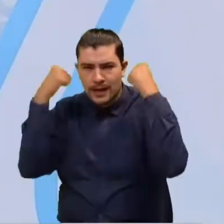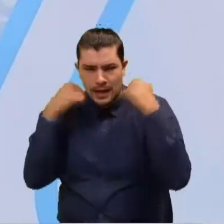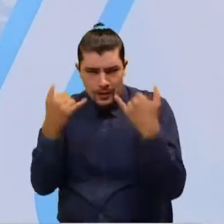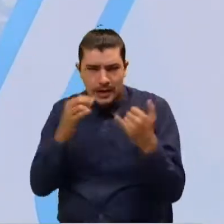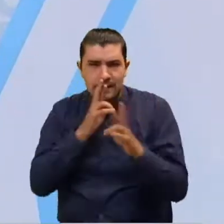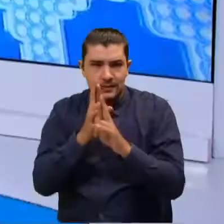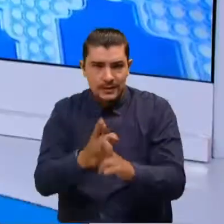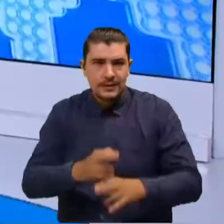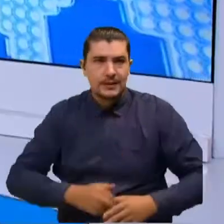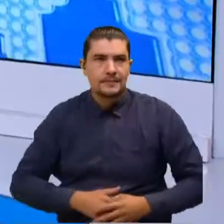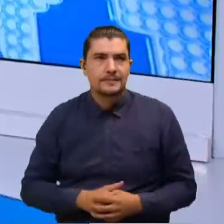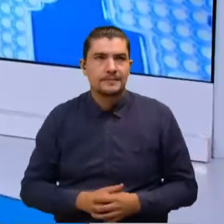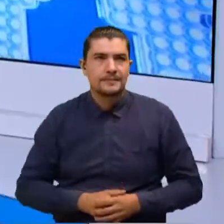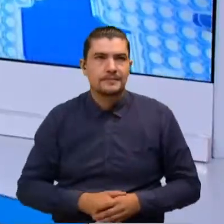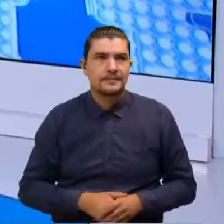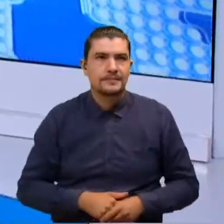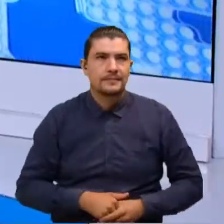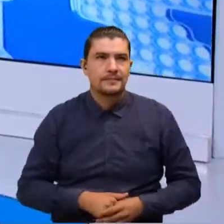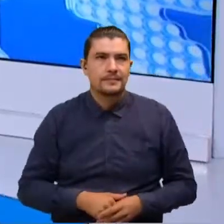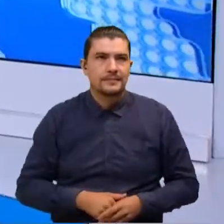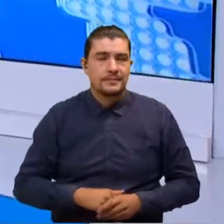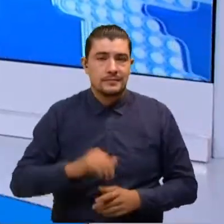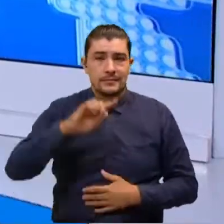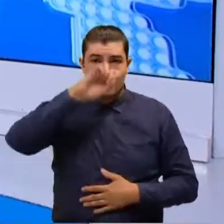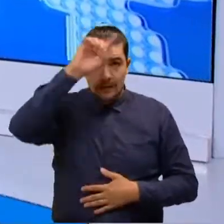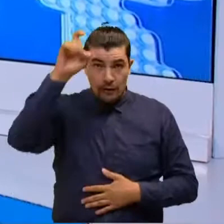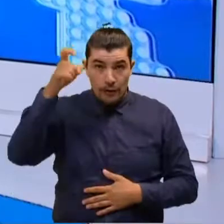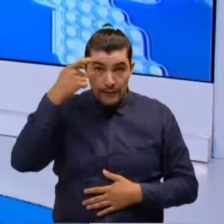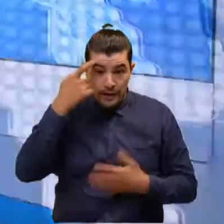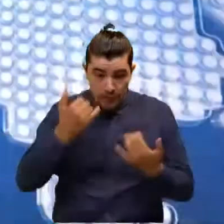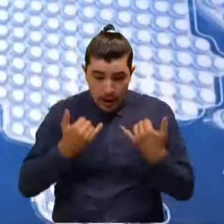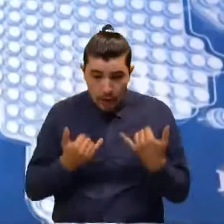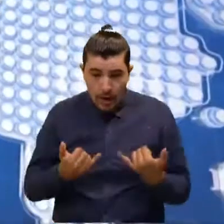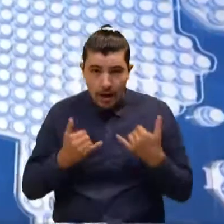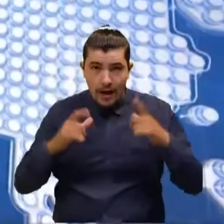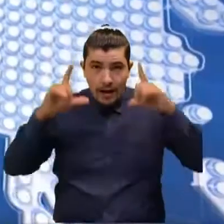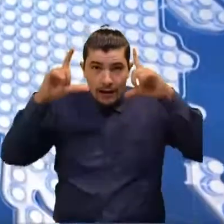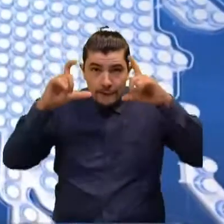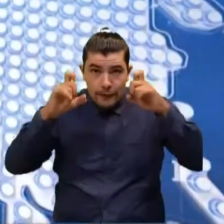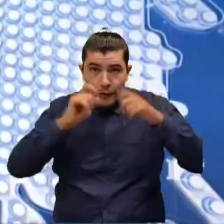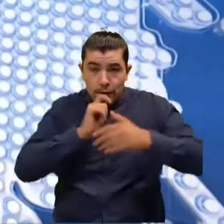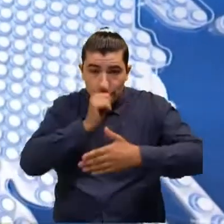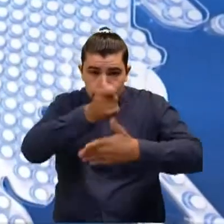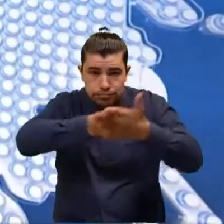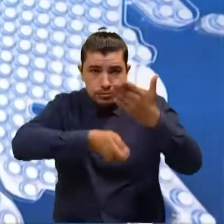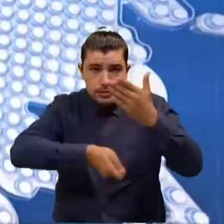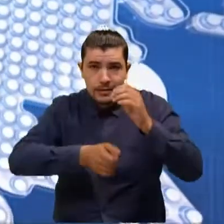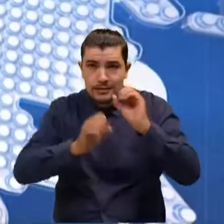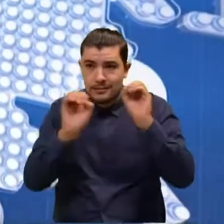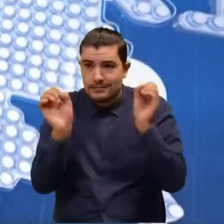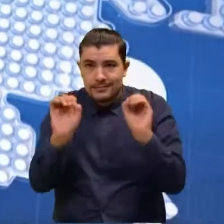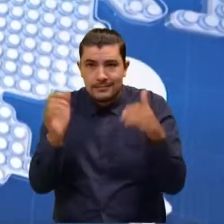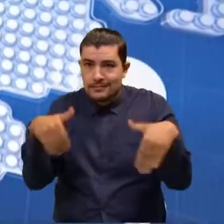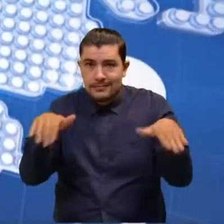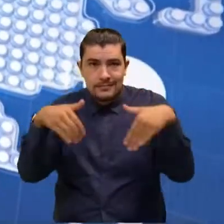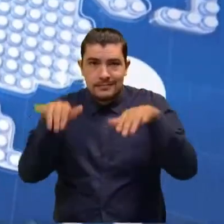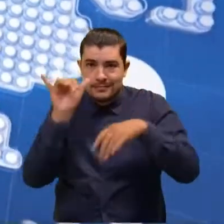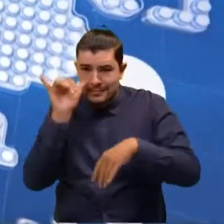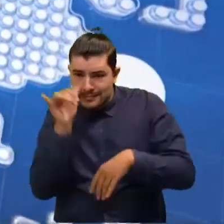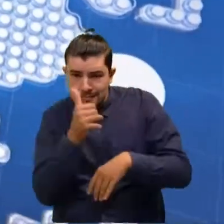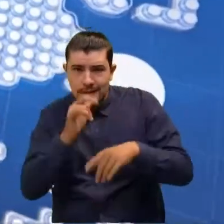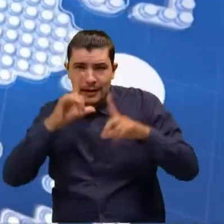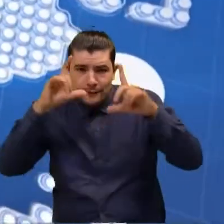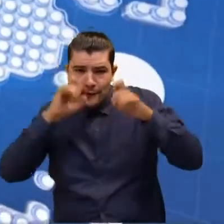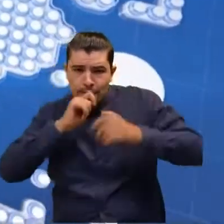respuesta. No, en este gobierno no hay, ni van a haber ese tipo de cámaras, no se van a